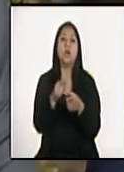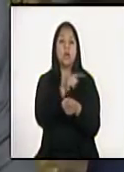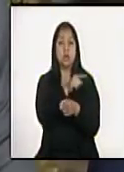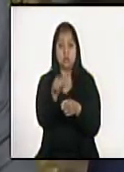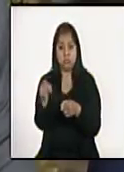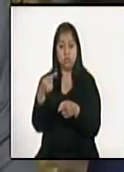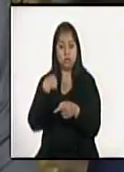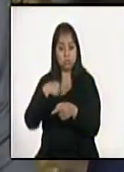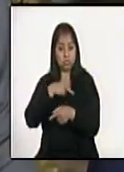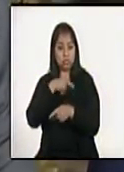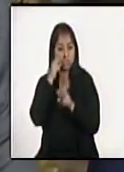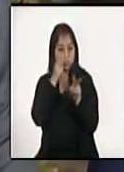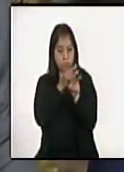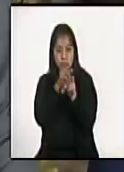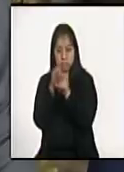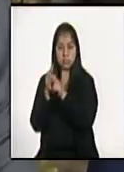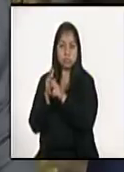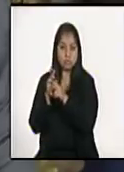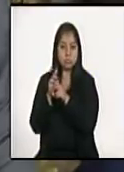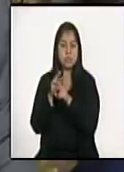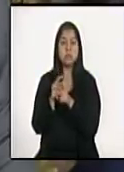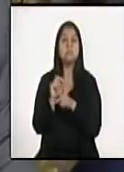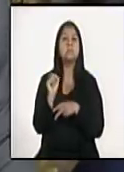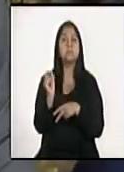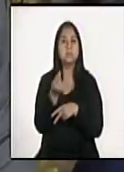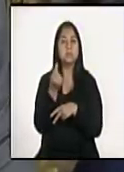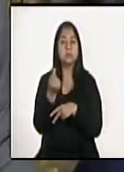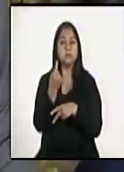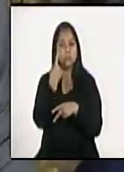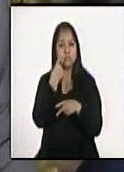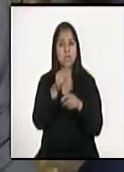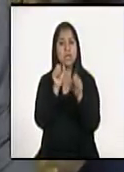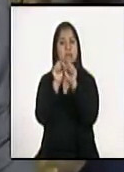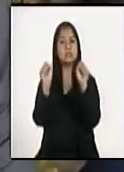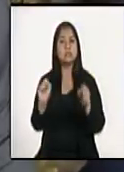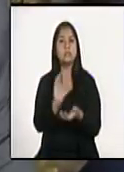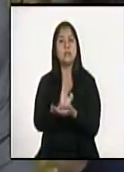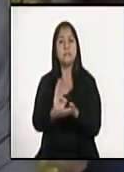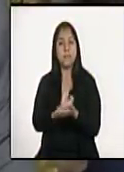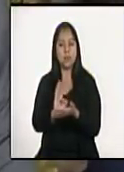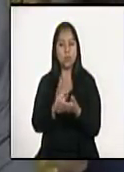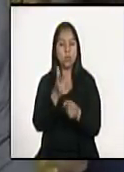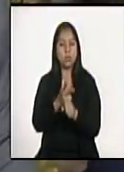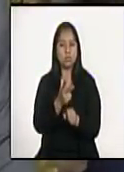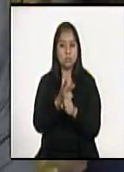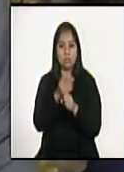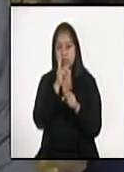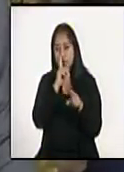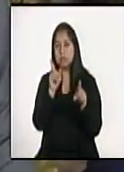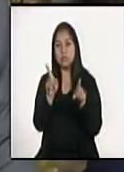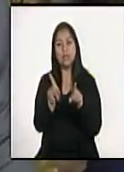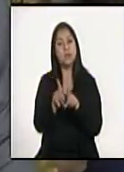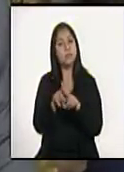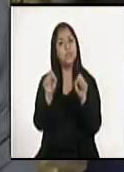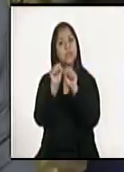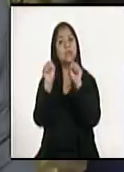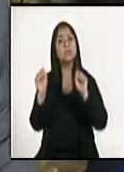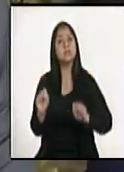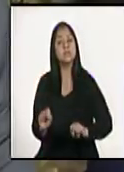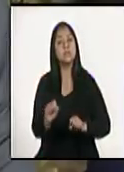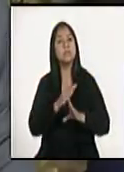nosotros supervisamos, principalmente al sistema bancario guatemalteco y también al sistema